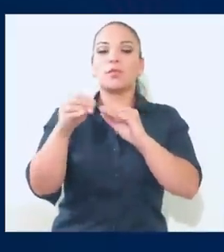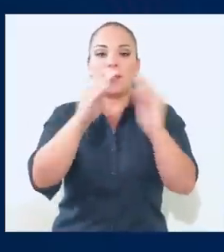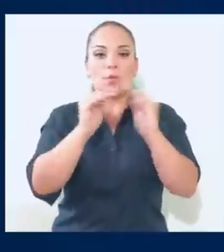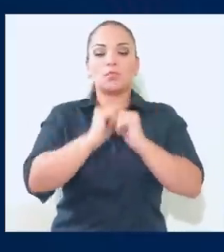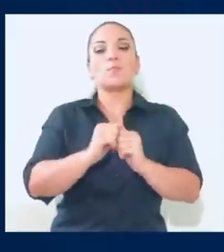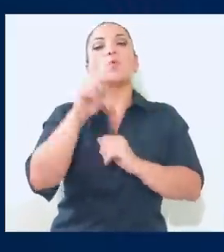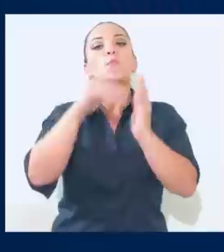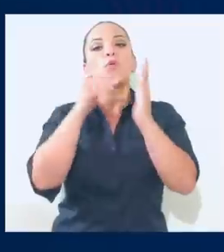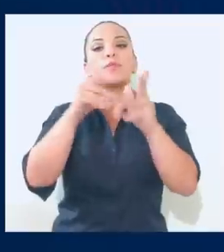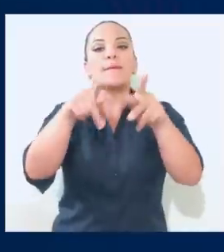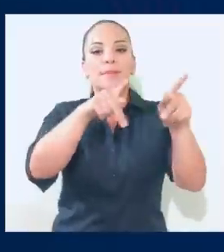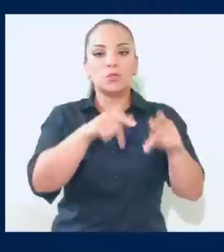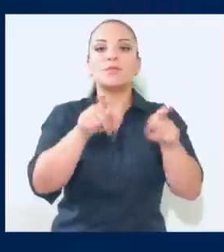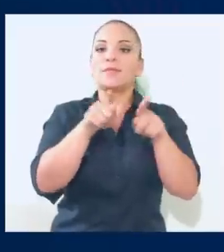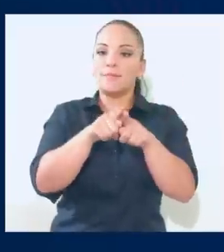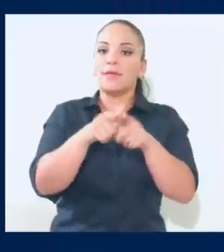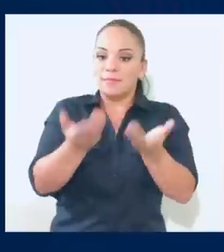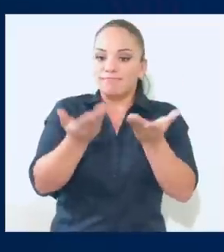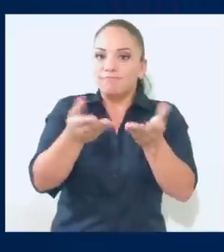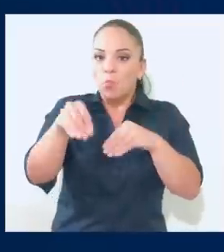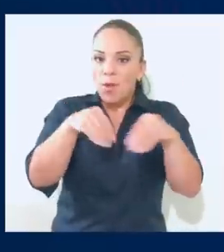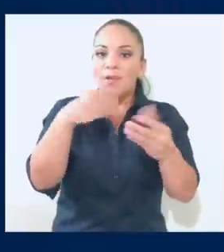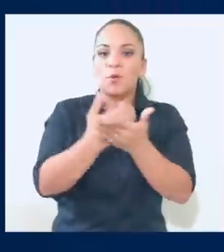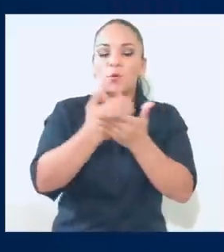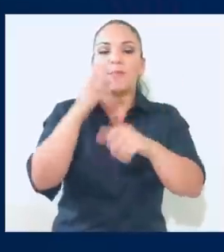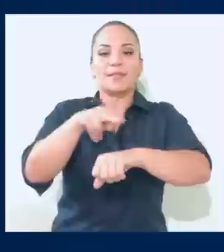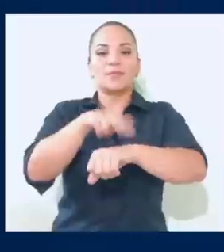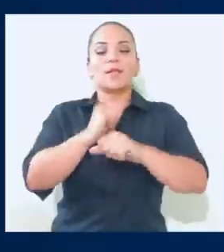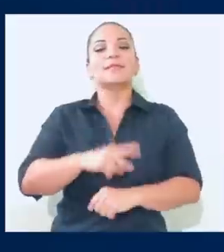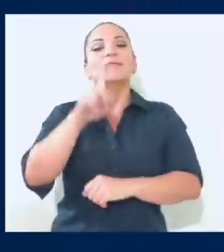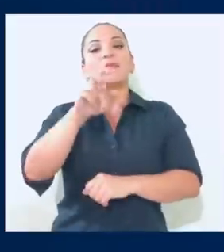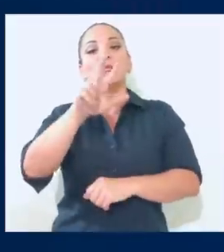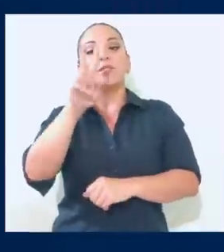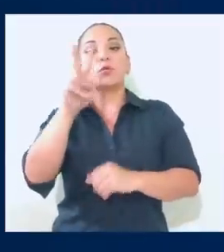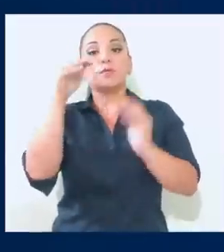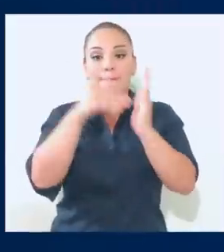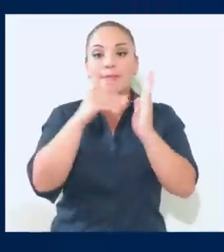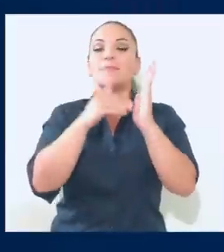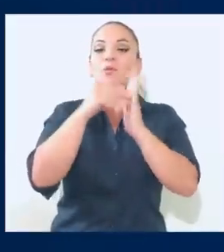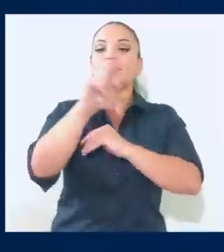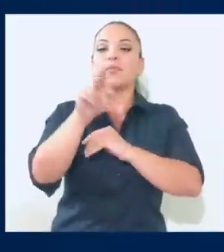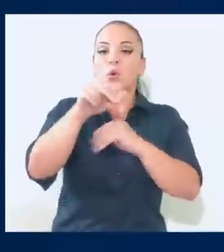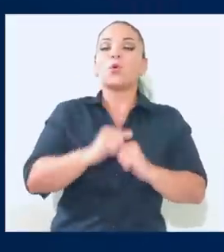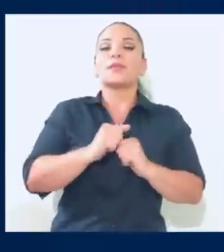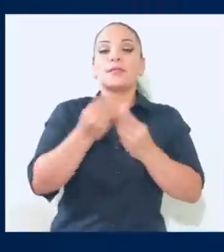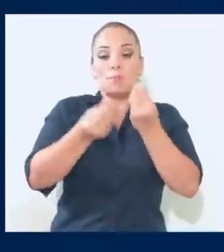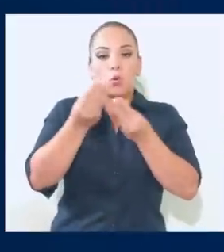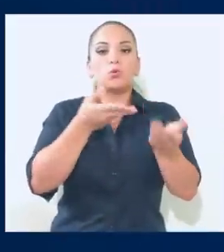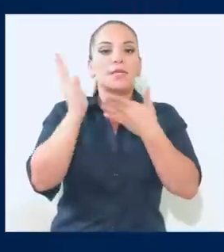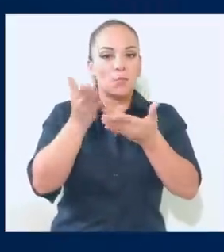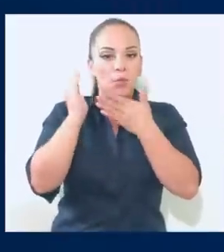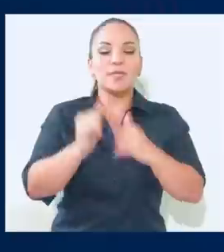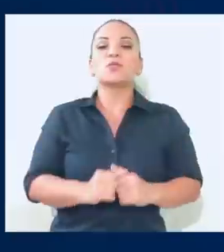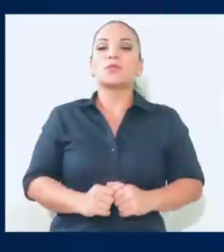y un millón de personas que generan la economía nacional. 132 mil millones de colones en exportaciones.